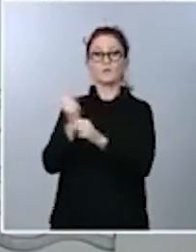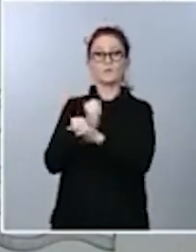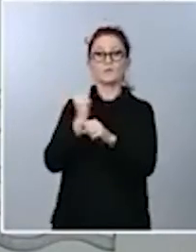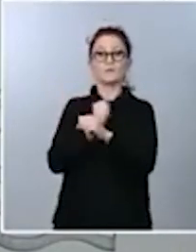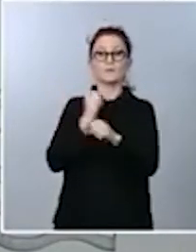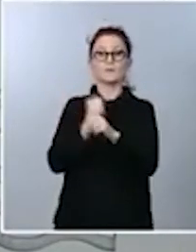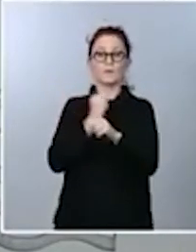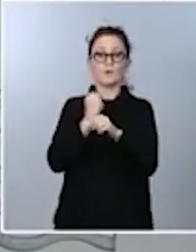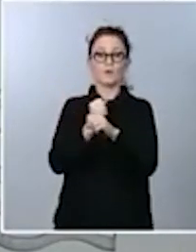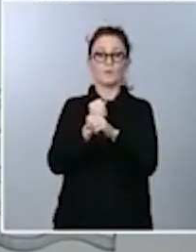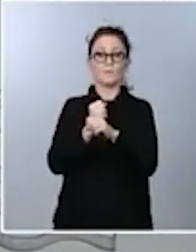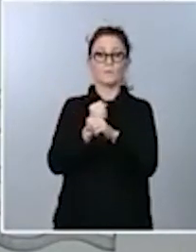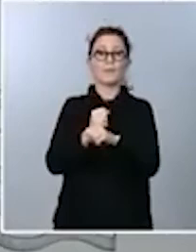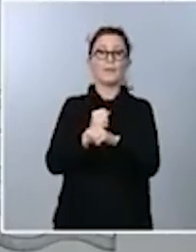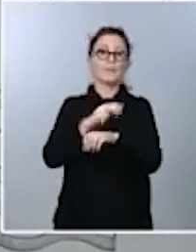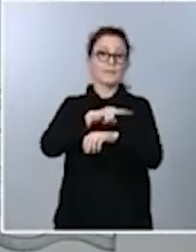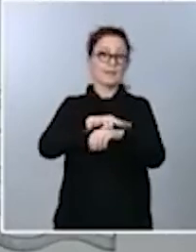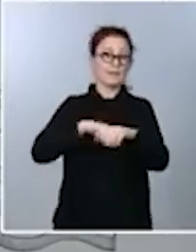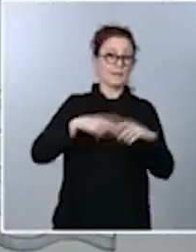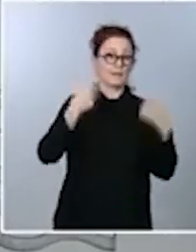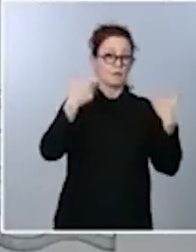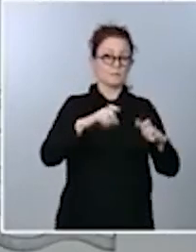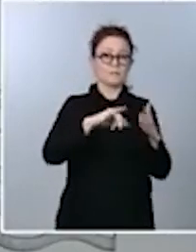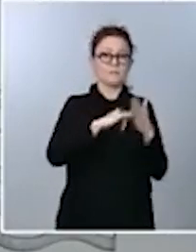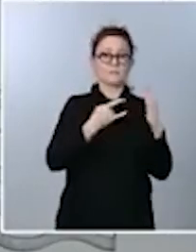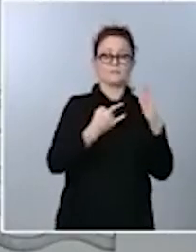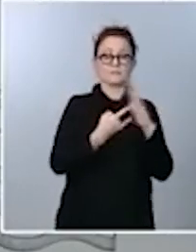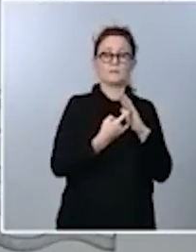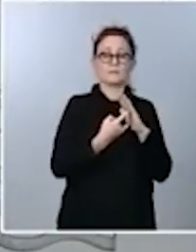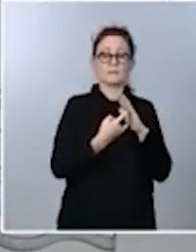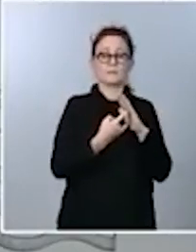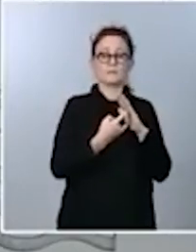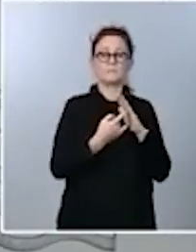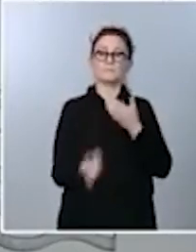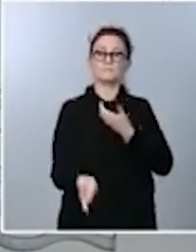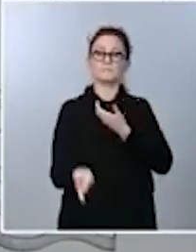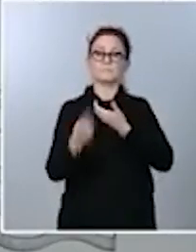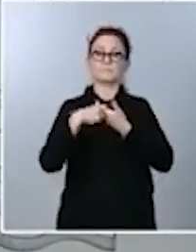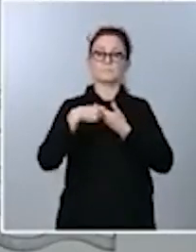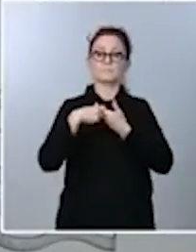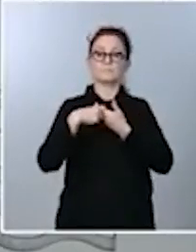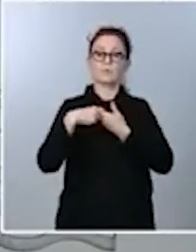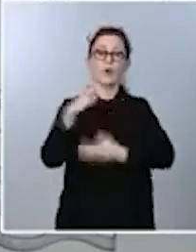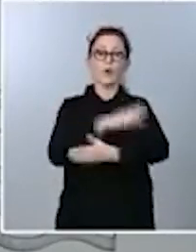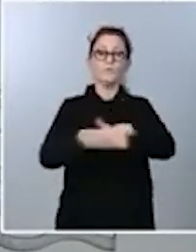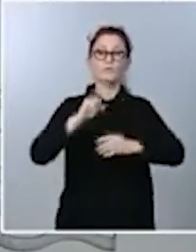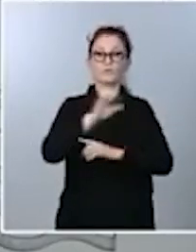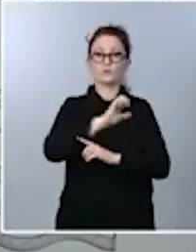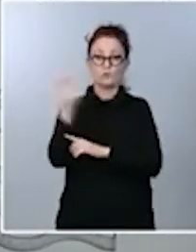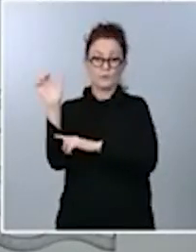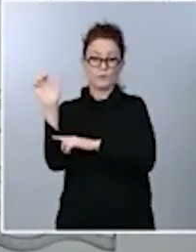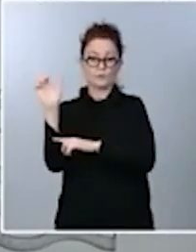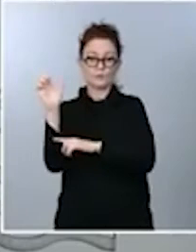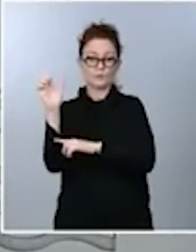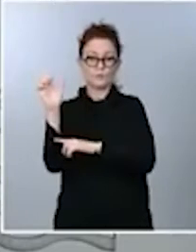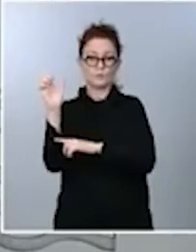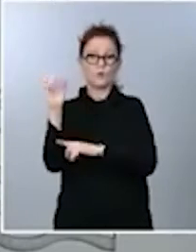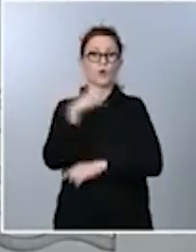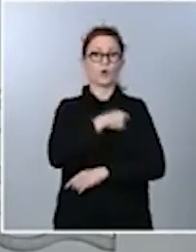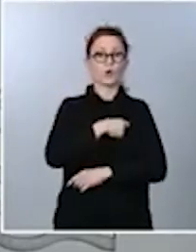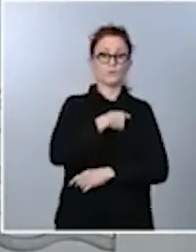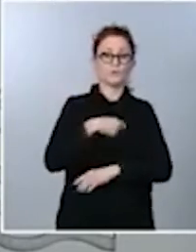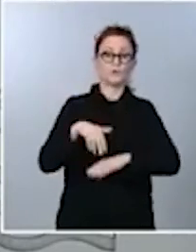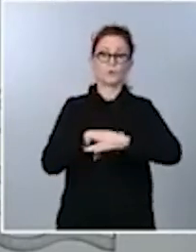delegaciones técnicas que están incorporadas a los fondos europeos, tanto por parte de la Comisión, Gobierno de España,